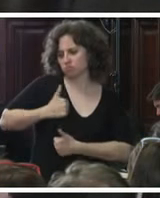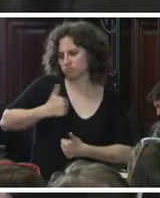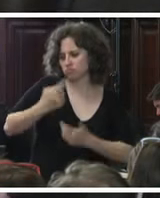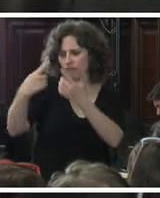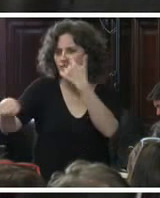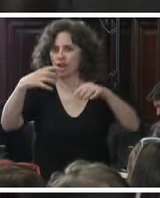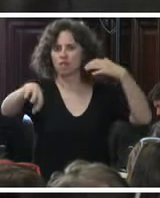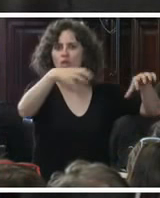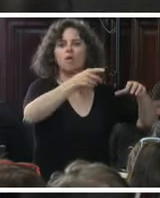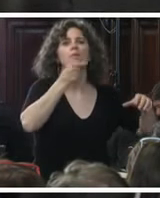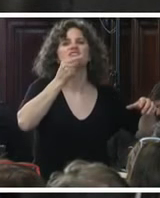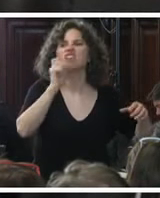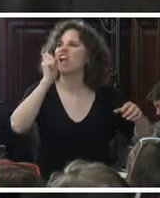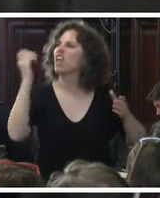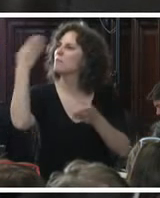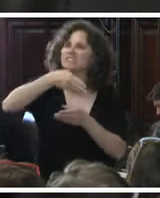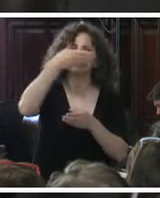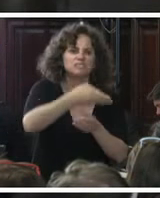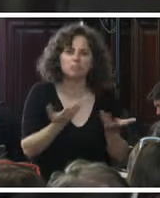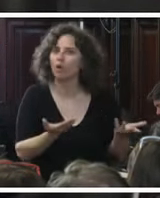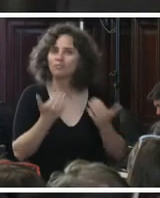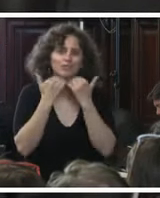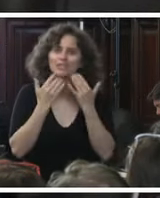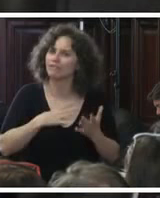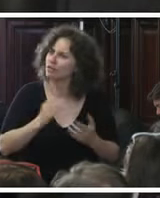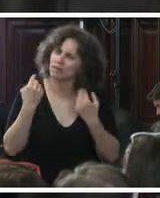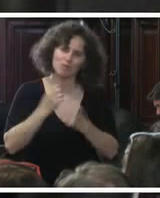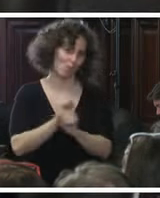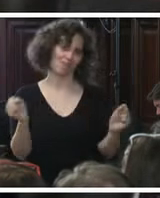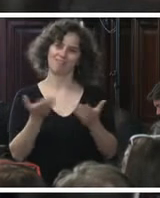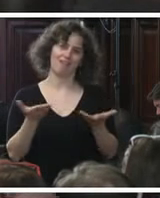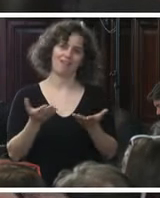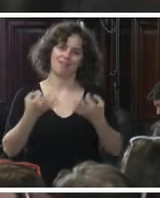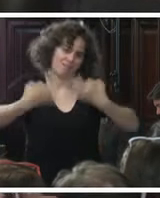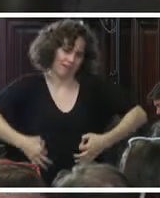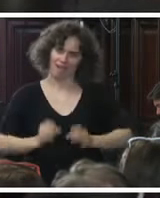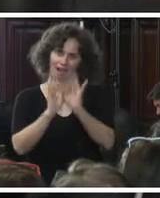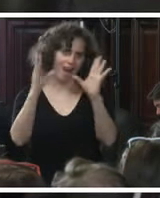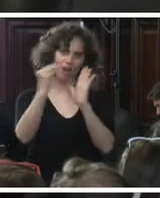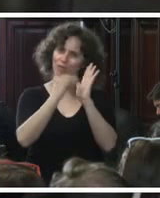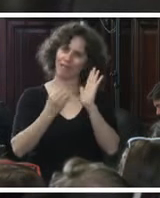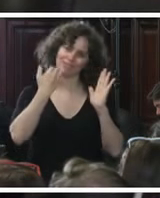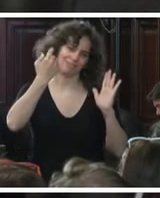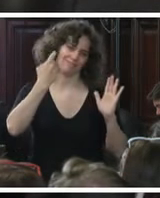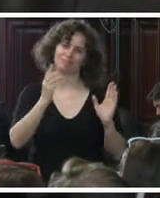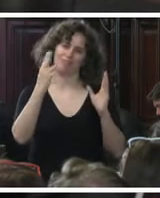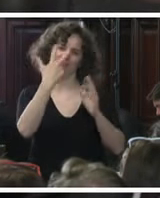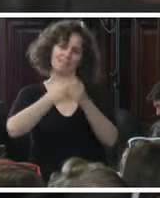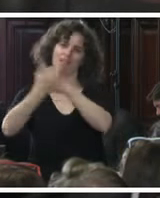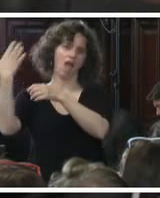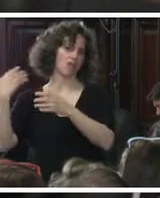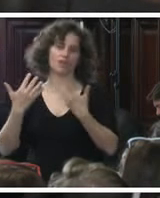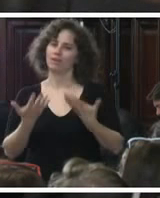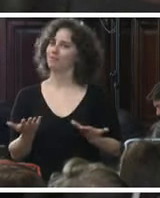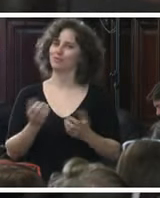estamentos de policía que participaron en el operativo que no tengamos realmente a estas alturas de la vida tres años y